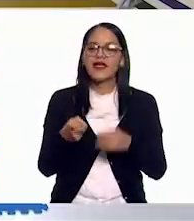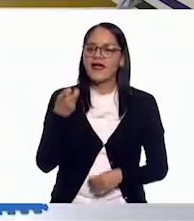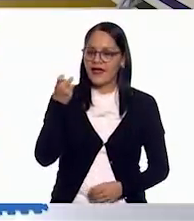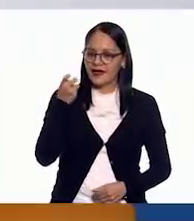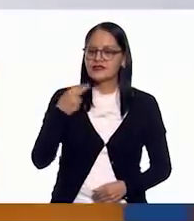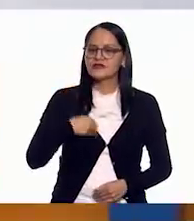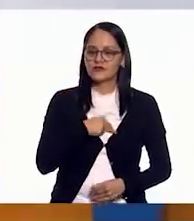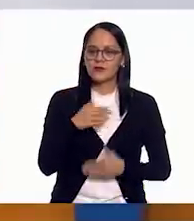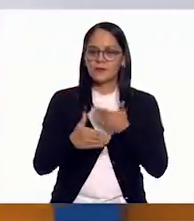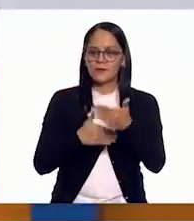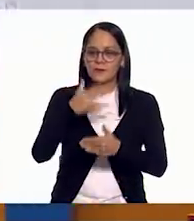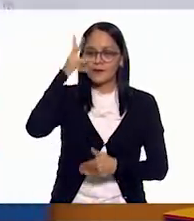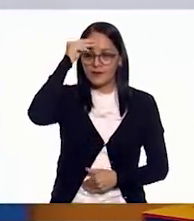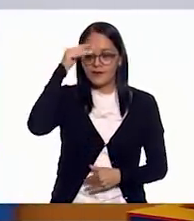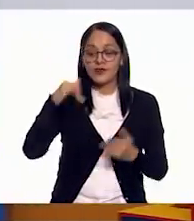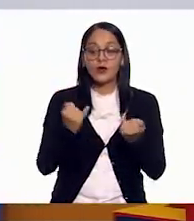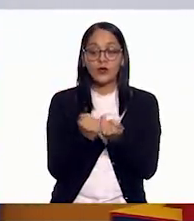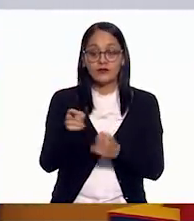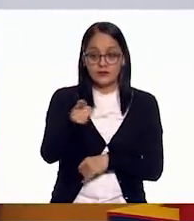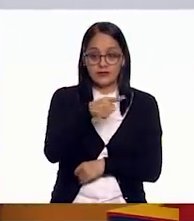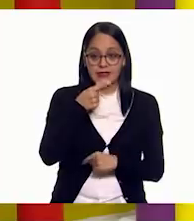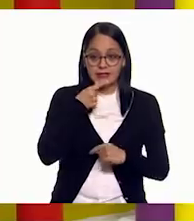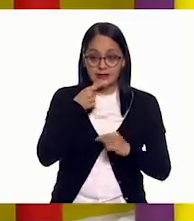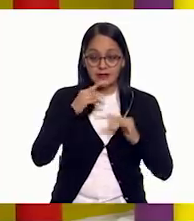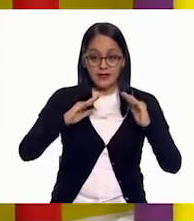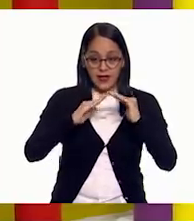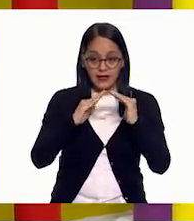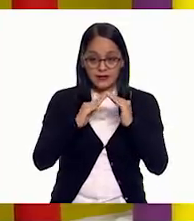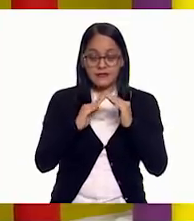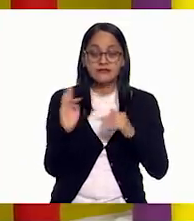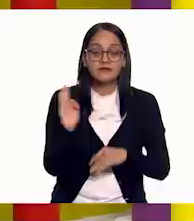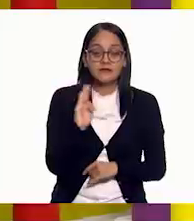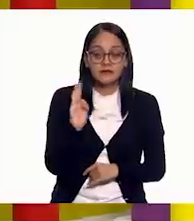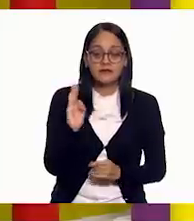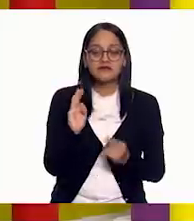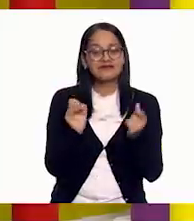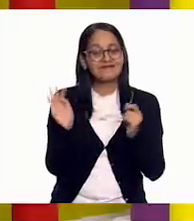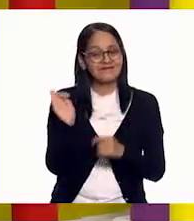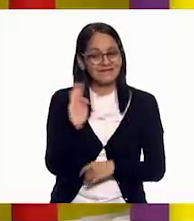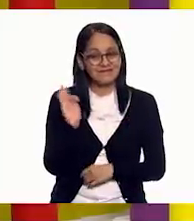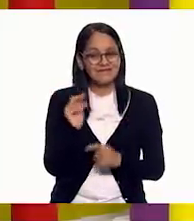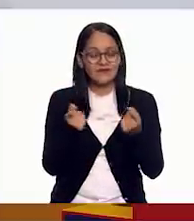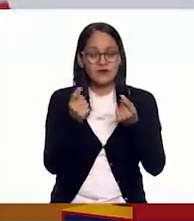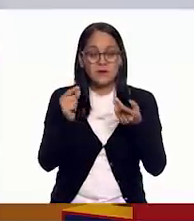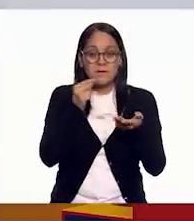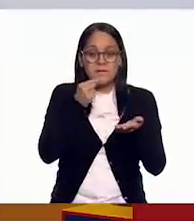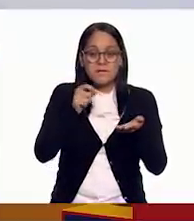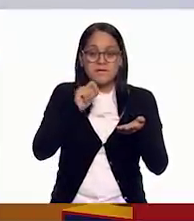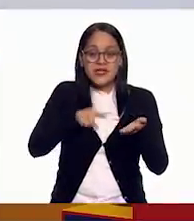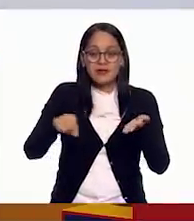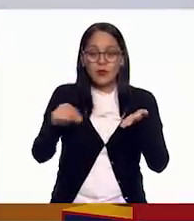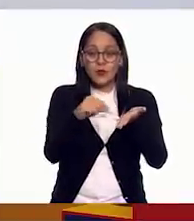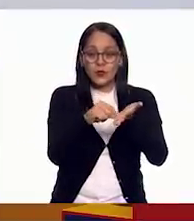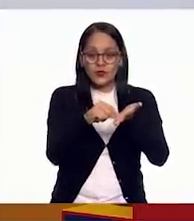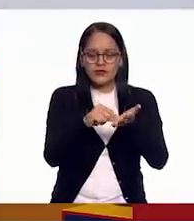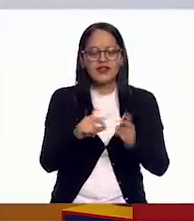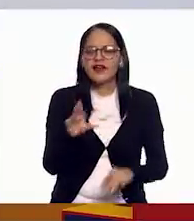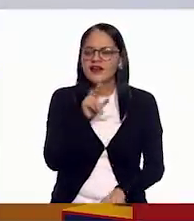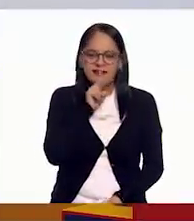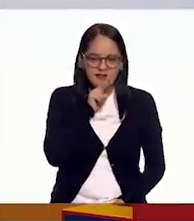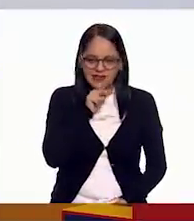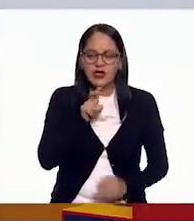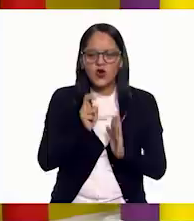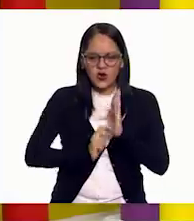aprendizaje. Así es, y aunque nuestros niños y niñas también a lo mejor hicieron lo mismo, no pasa nada. Podemos ir